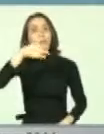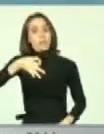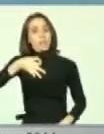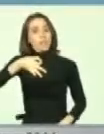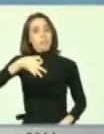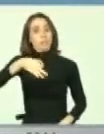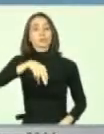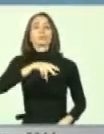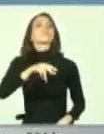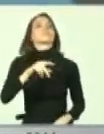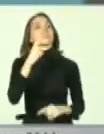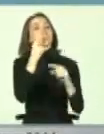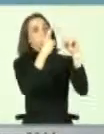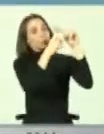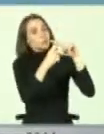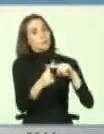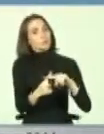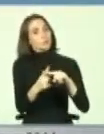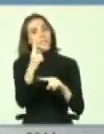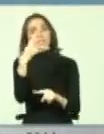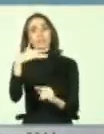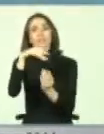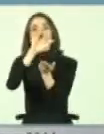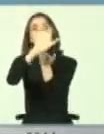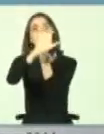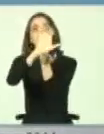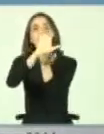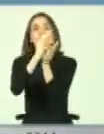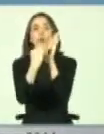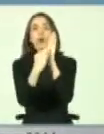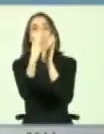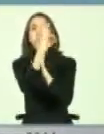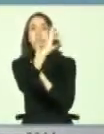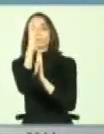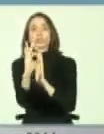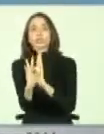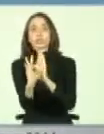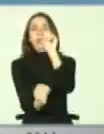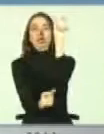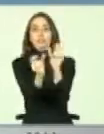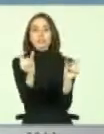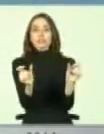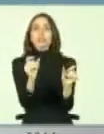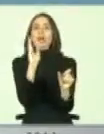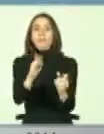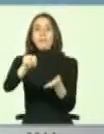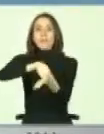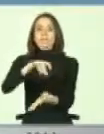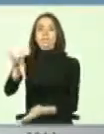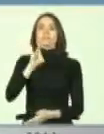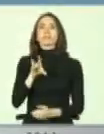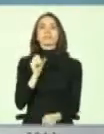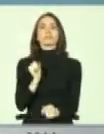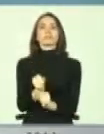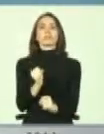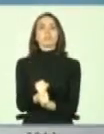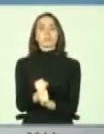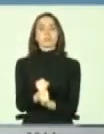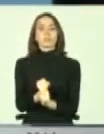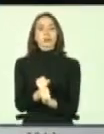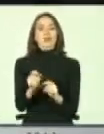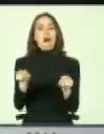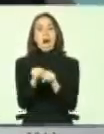era muy importante que el Estado tuviera un porcentaje de gente que debía ser empleada y que a igual